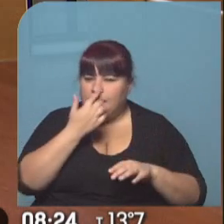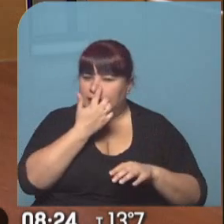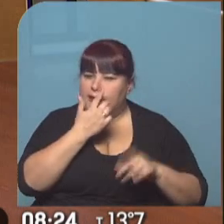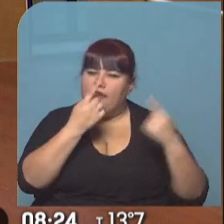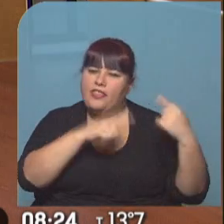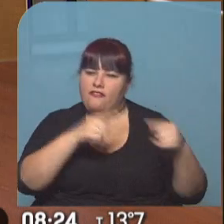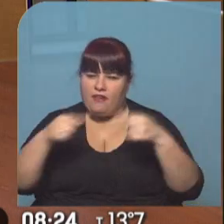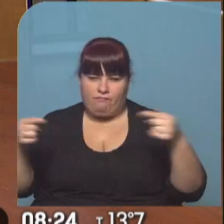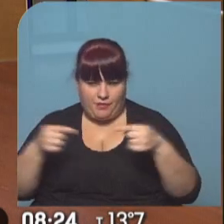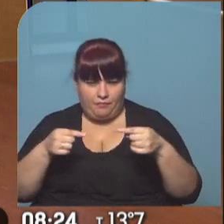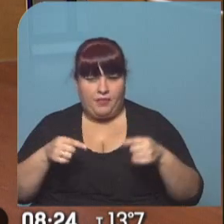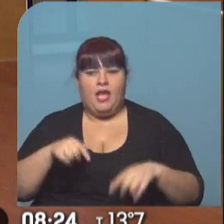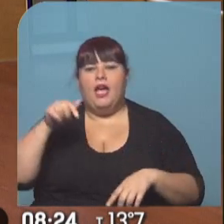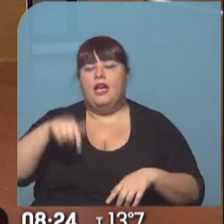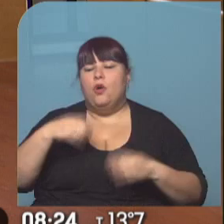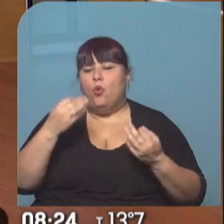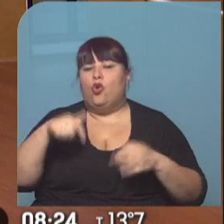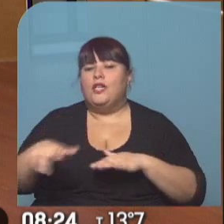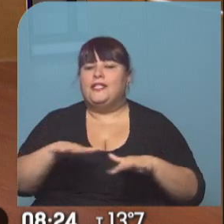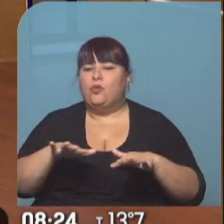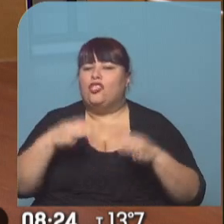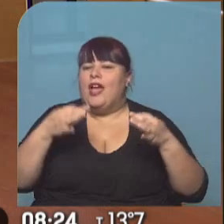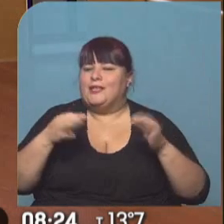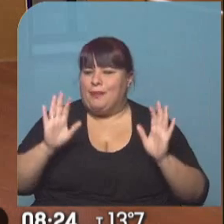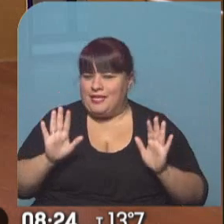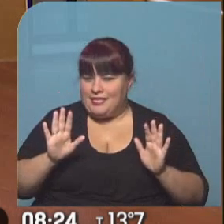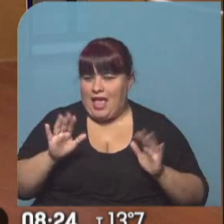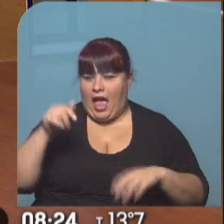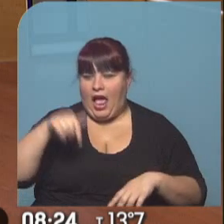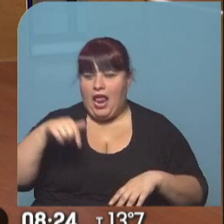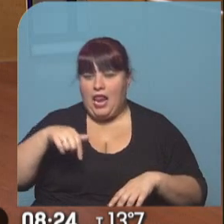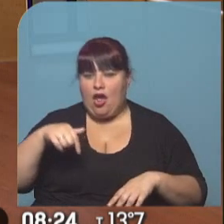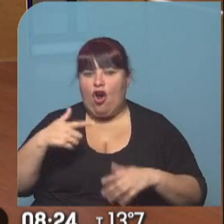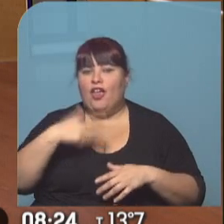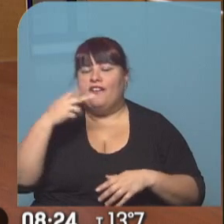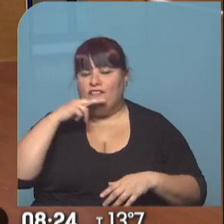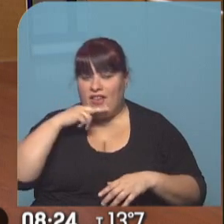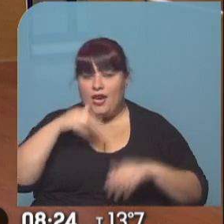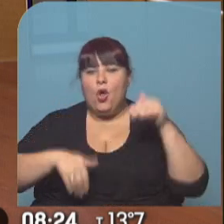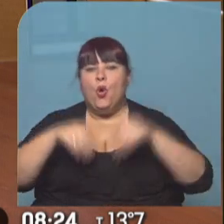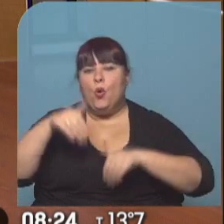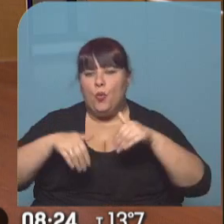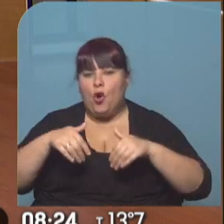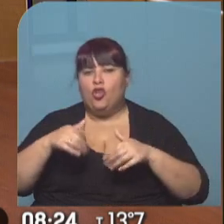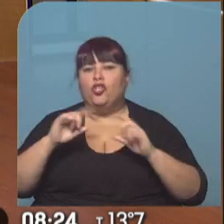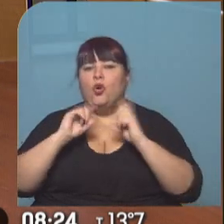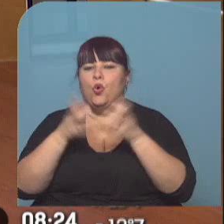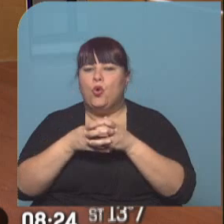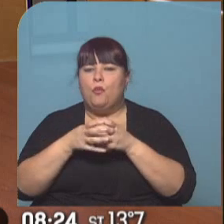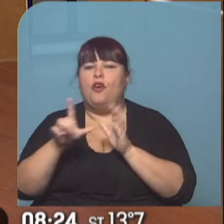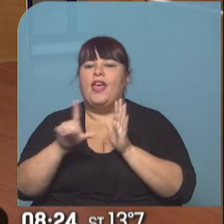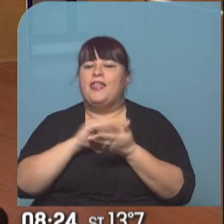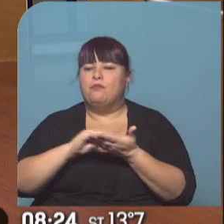diferencias. Lo cierto es que hoy se da una situación particular que se da en este día viernes. Elecciones en el Círculo de